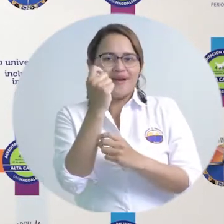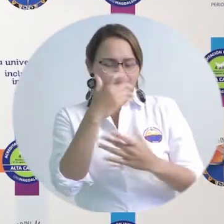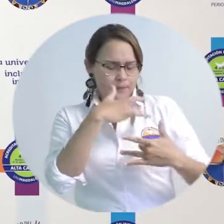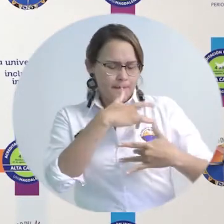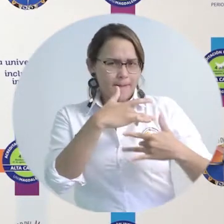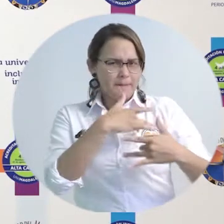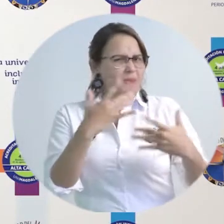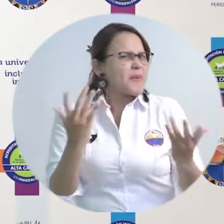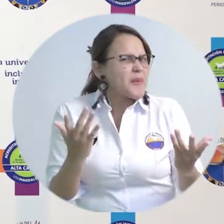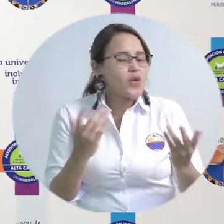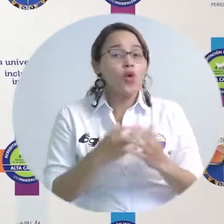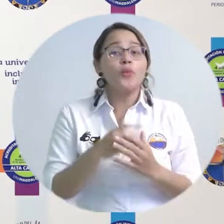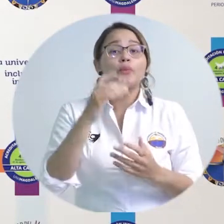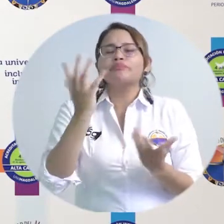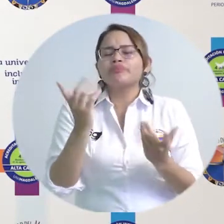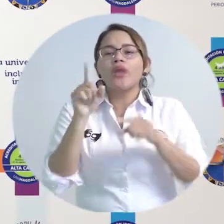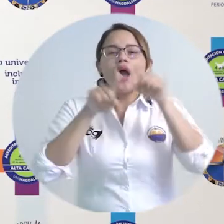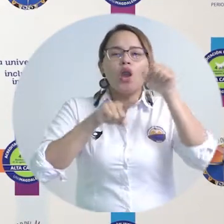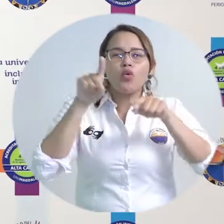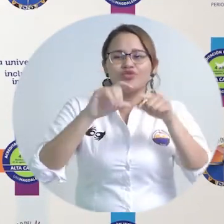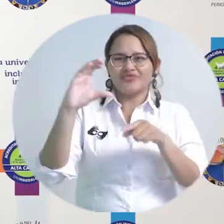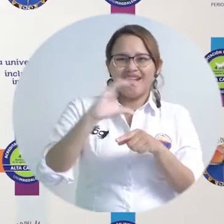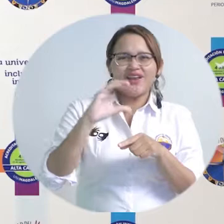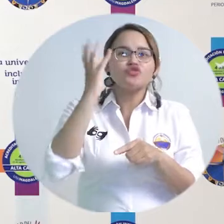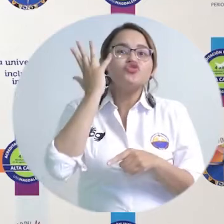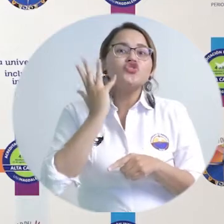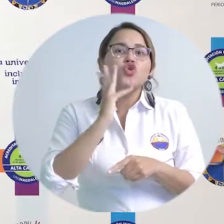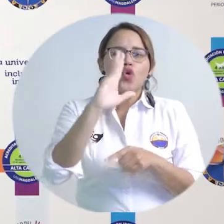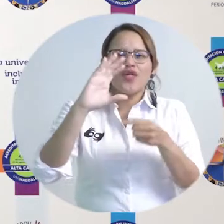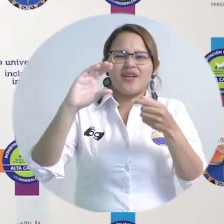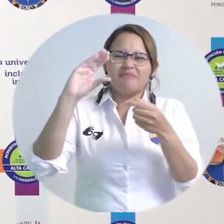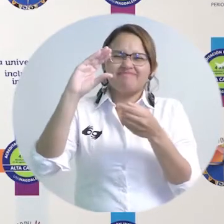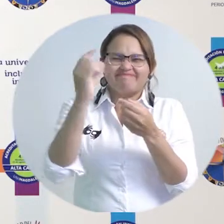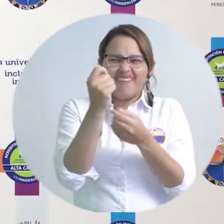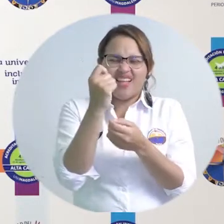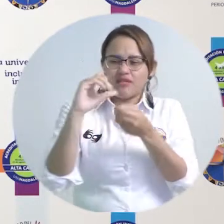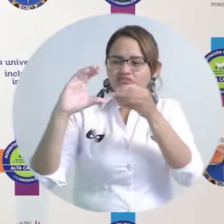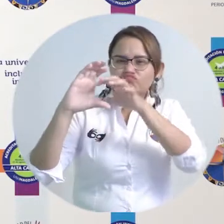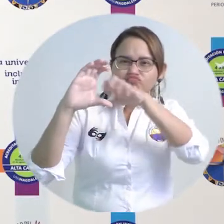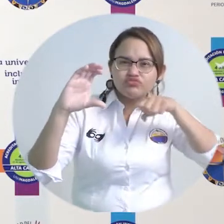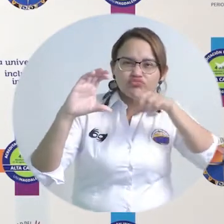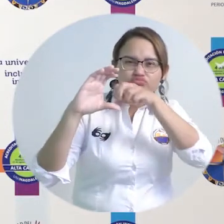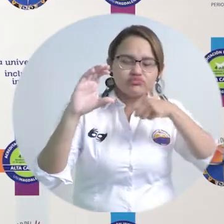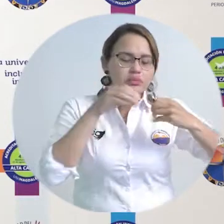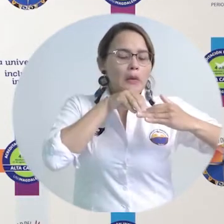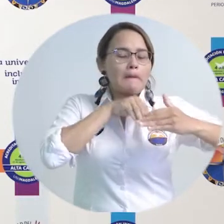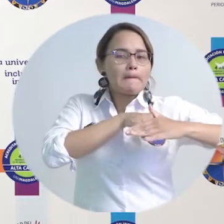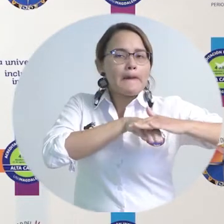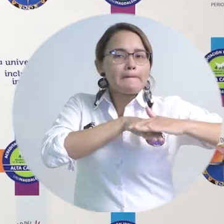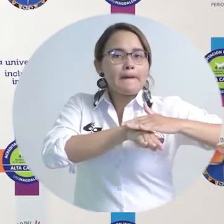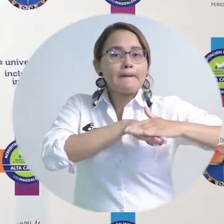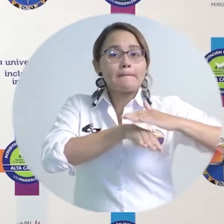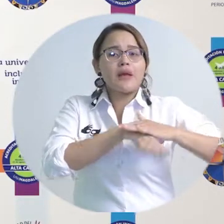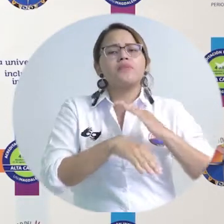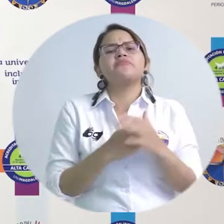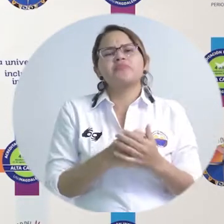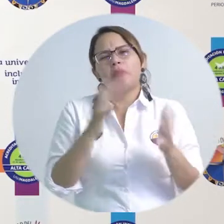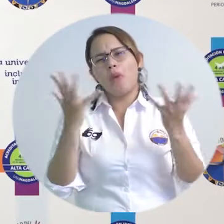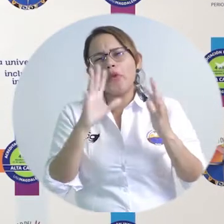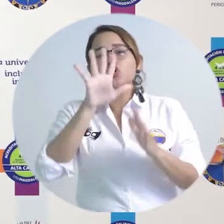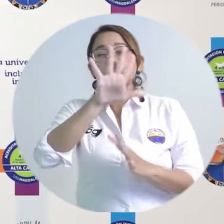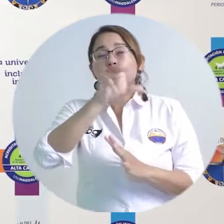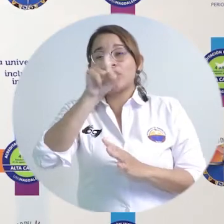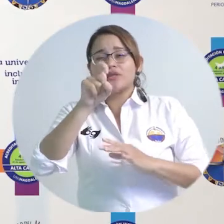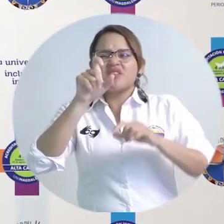descuento por nómina de 5 días de salario al que se han sumado cerca de 56 directivos y jefes de grupo,